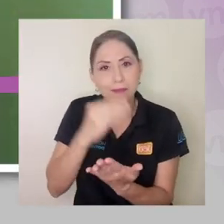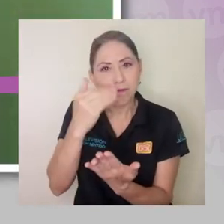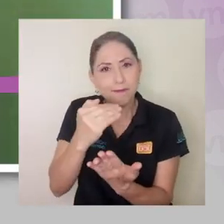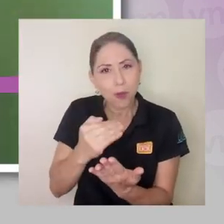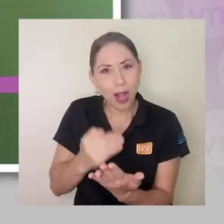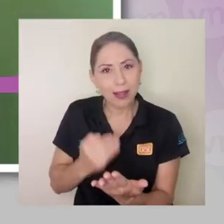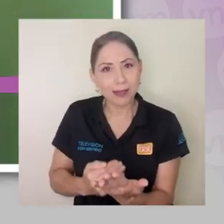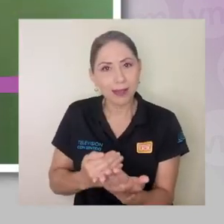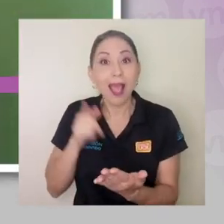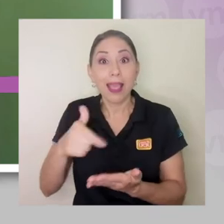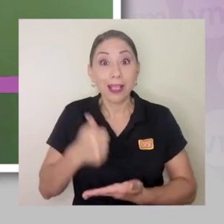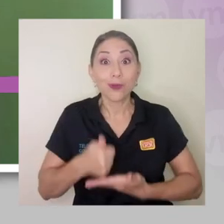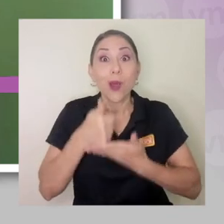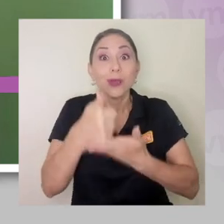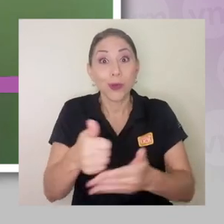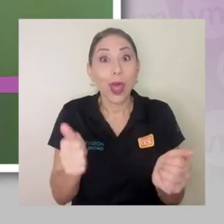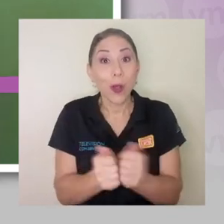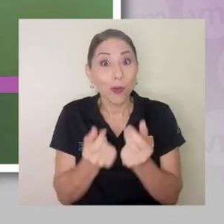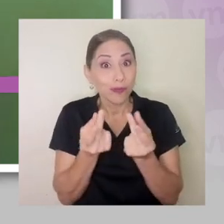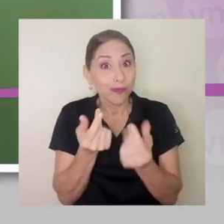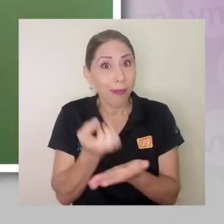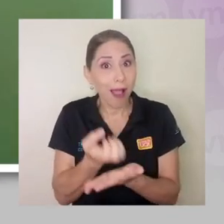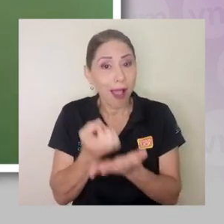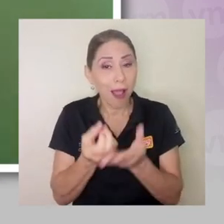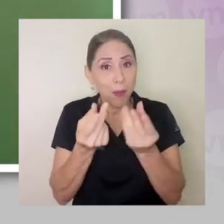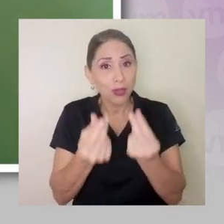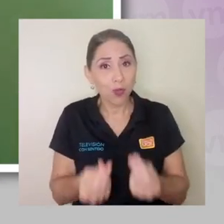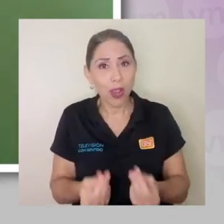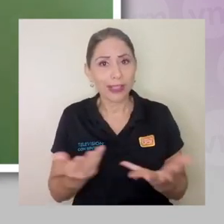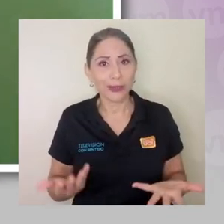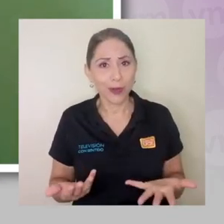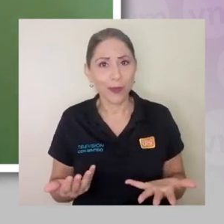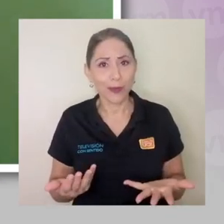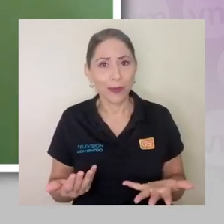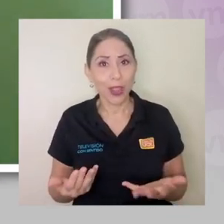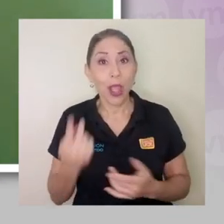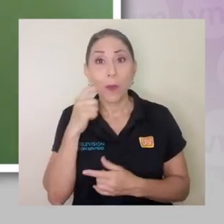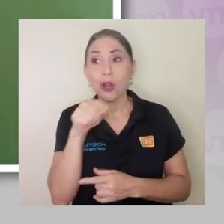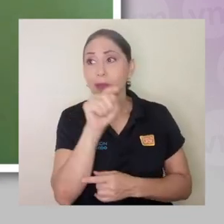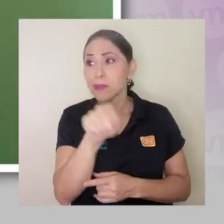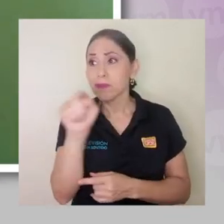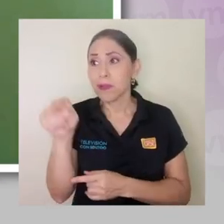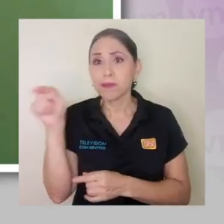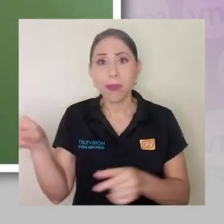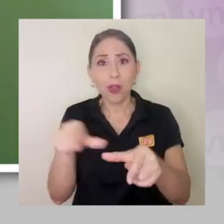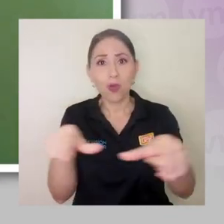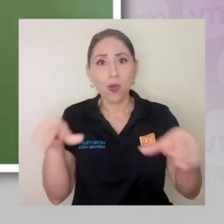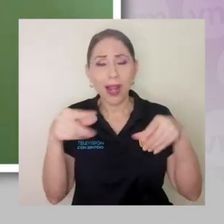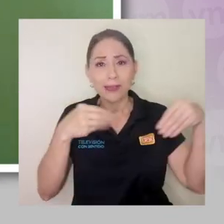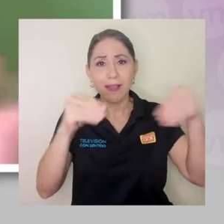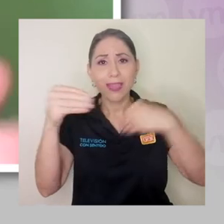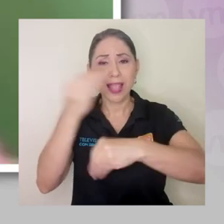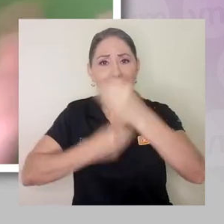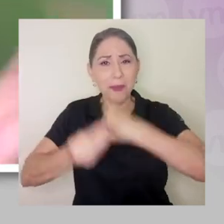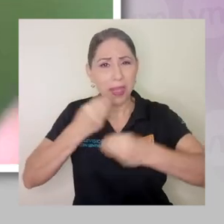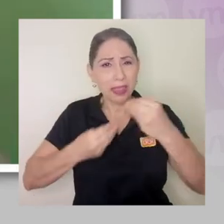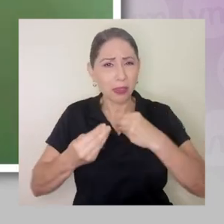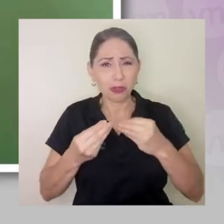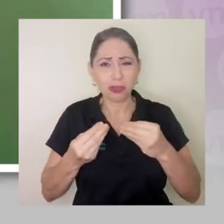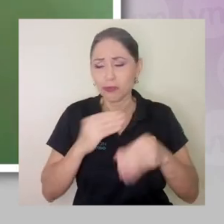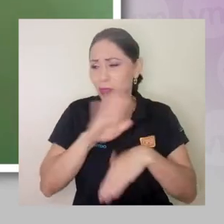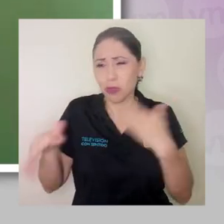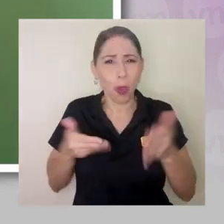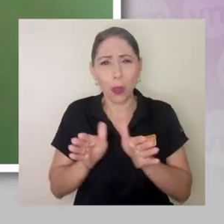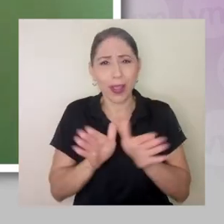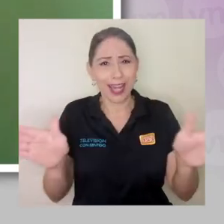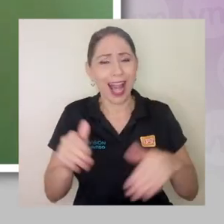entonces eso también ayuda mucho con el presupuesto, ¿verdad? Porque hay muchos, en los lugares de venta de alimentos y de todo